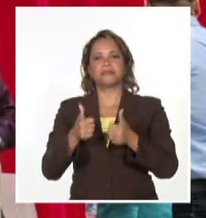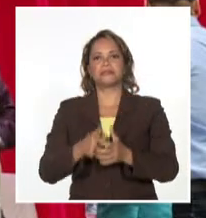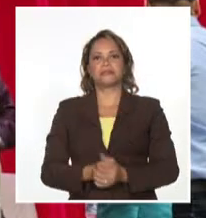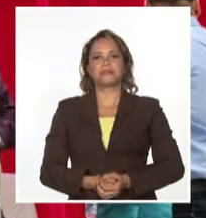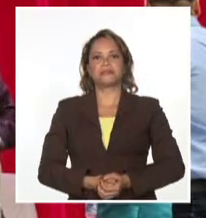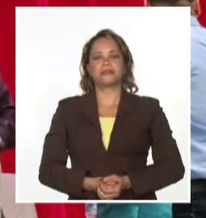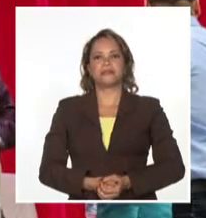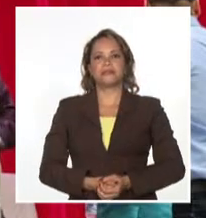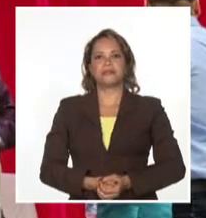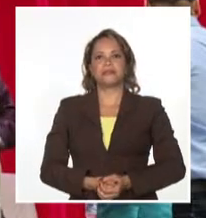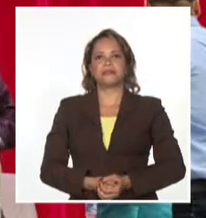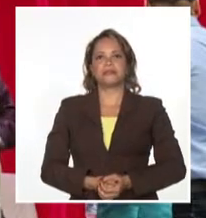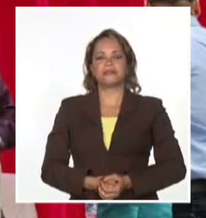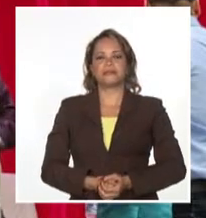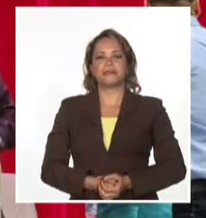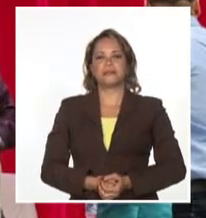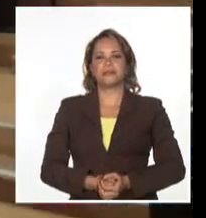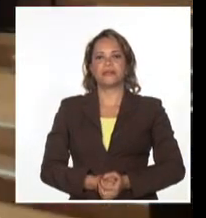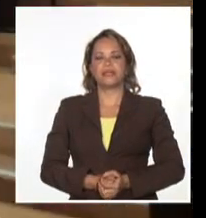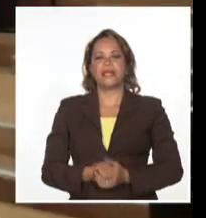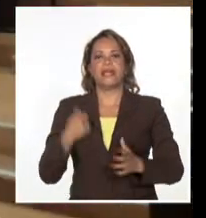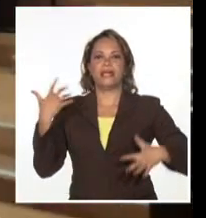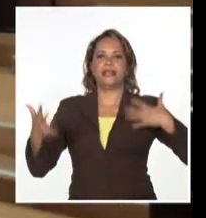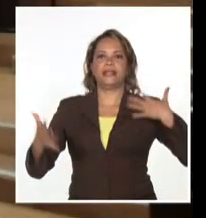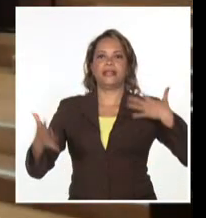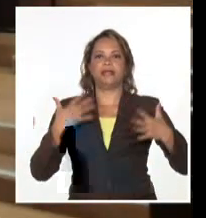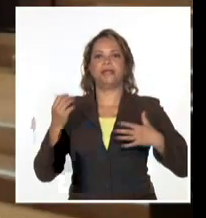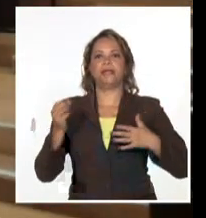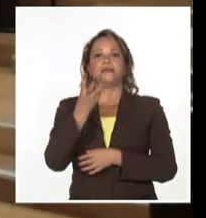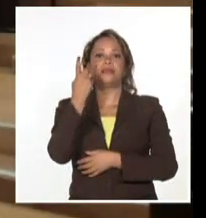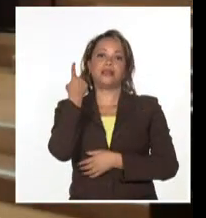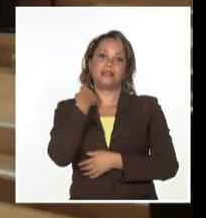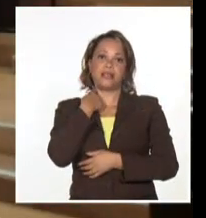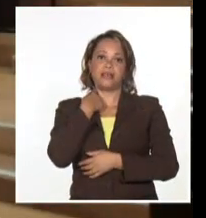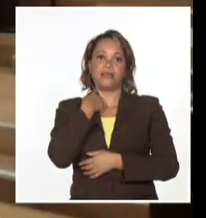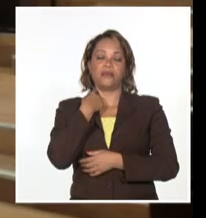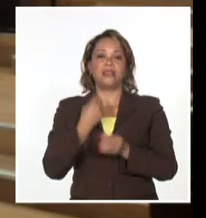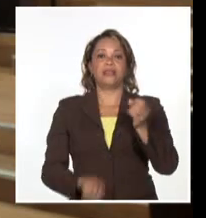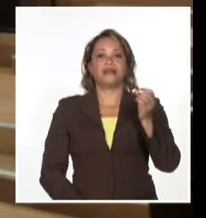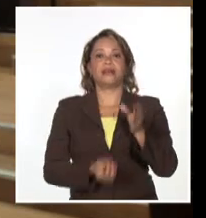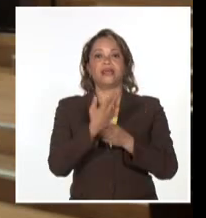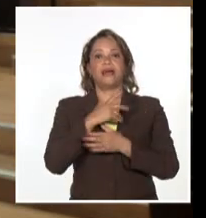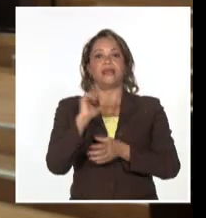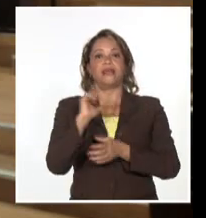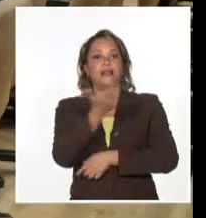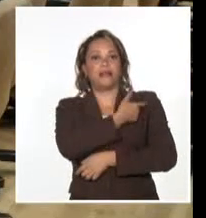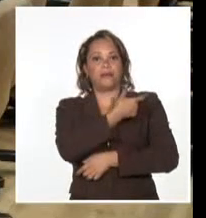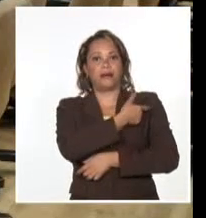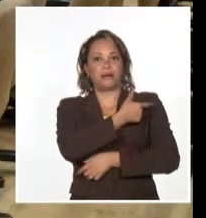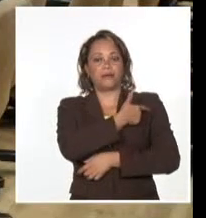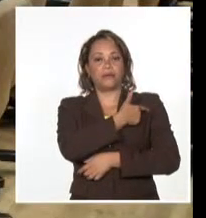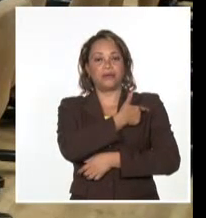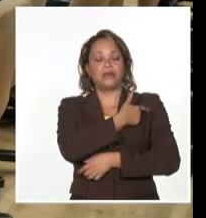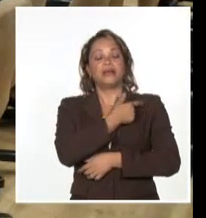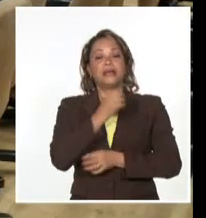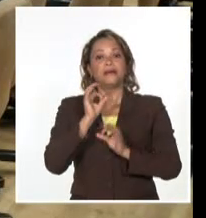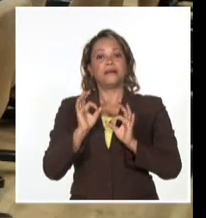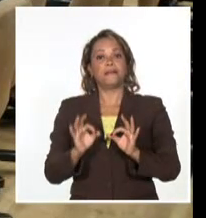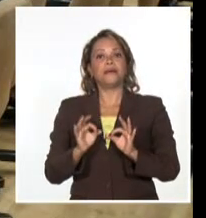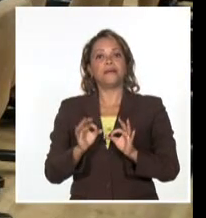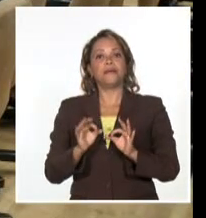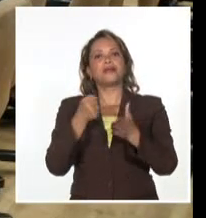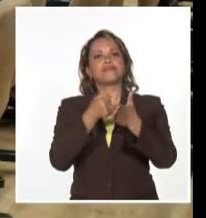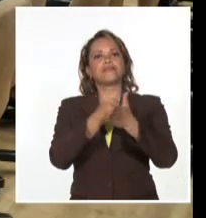condición. En el contexto de la celebración por los tres años del reto lanzado por el presidente cubano a BioCuba Pharma para